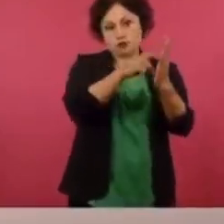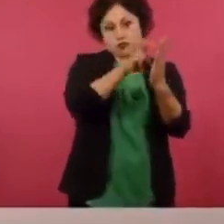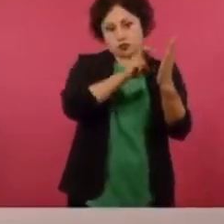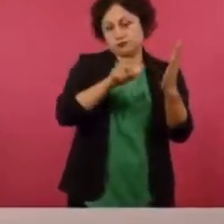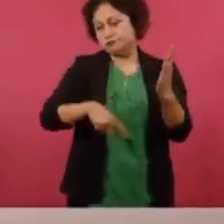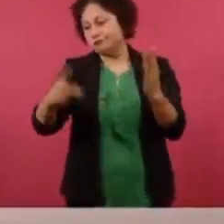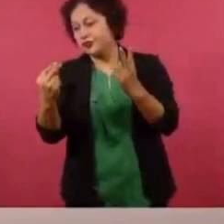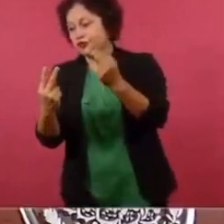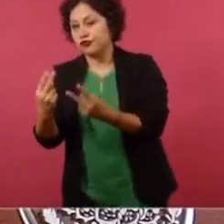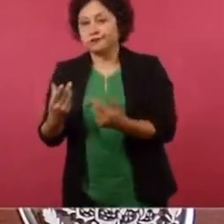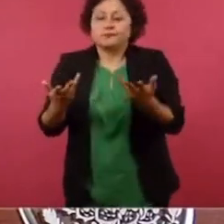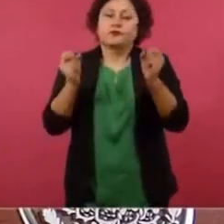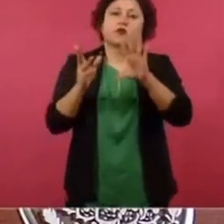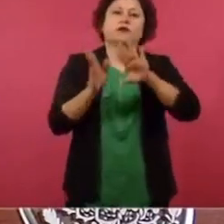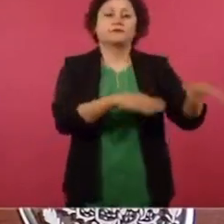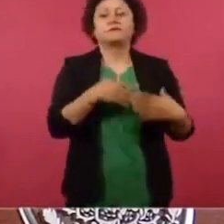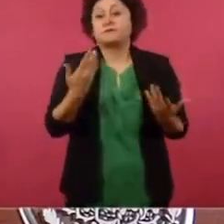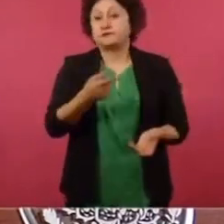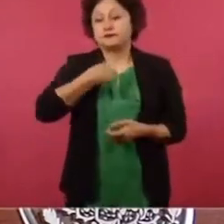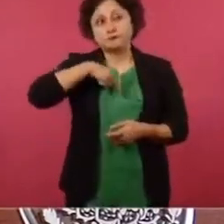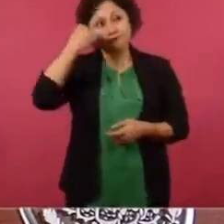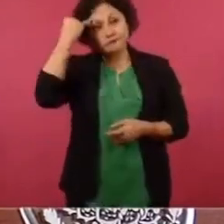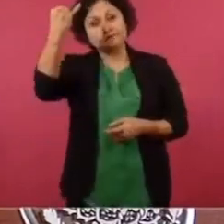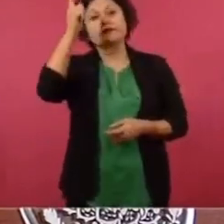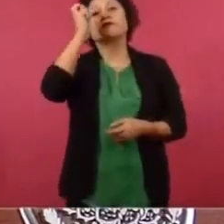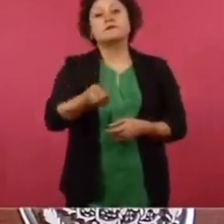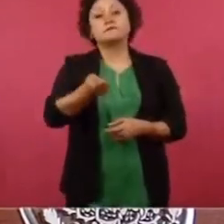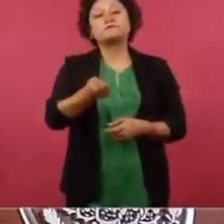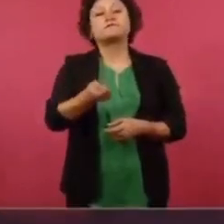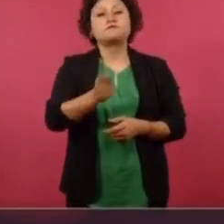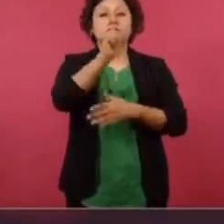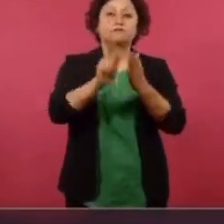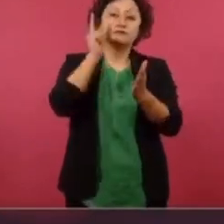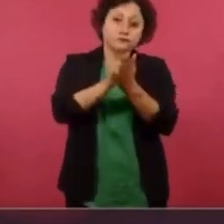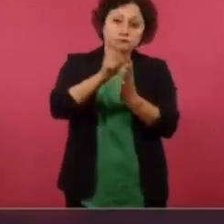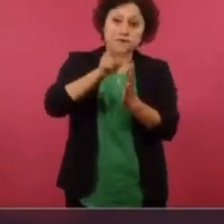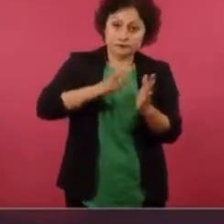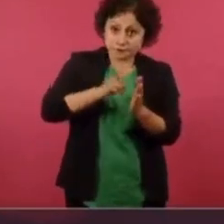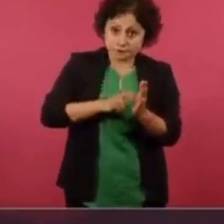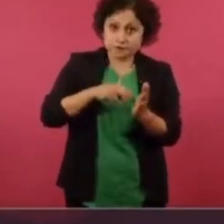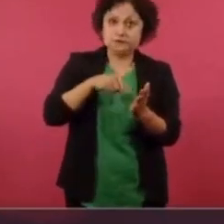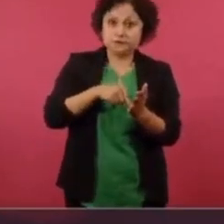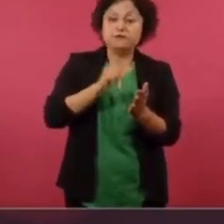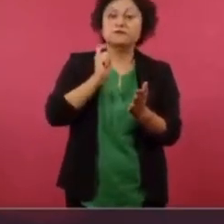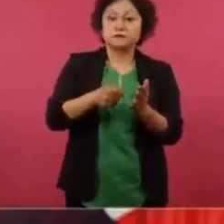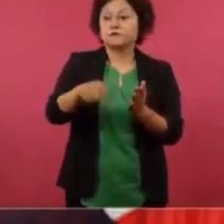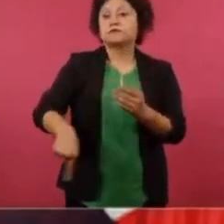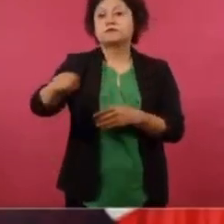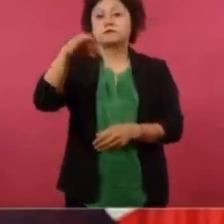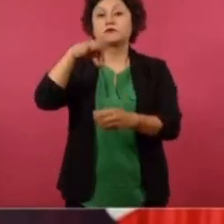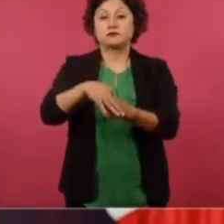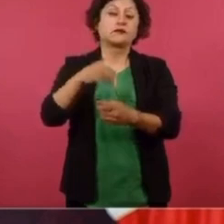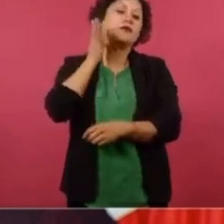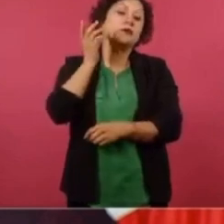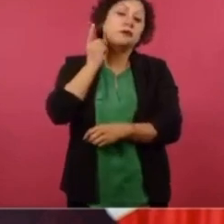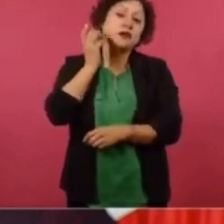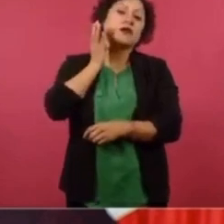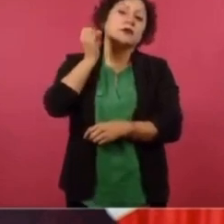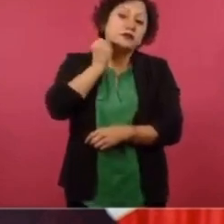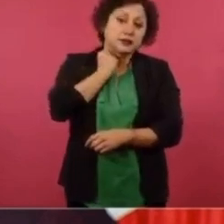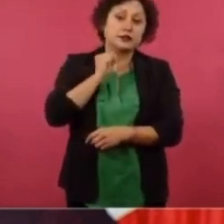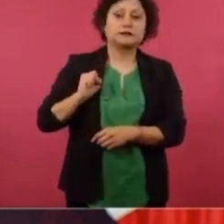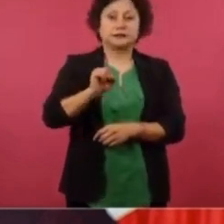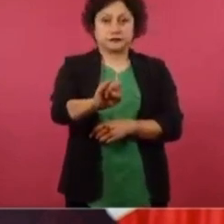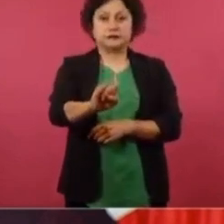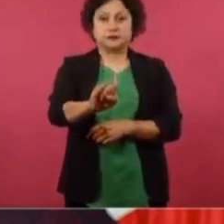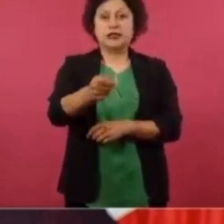calificada, se buscó hacer una reforma legal y se aprobó por mayoría en la Cámara de Diputados, en la Cámara de Senadores,